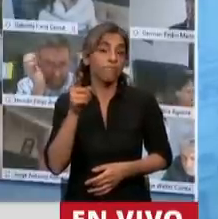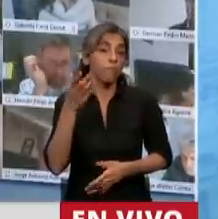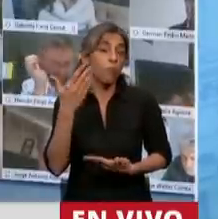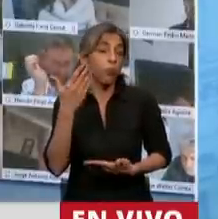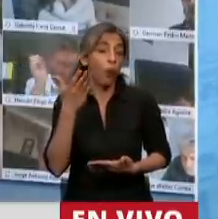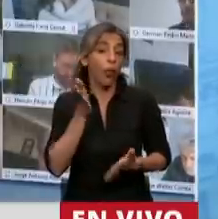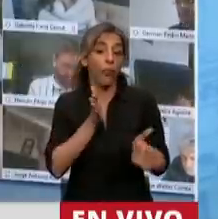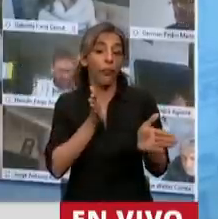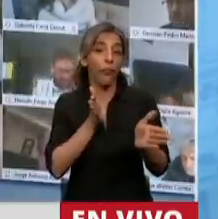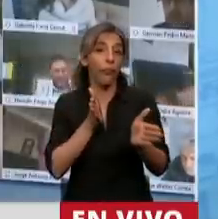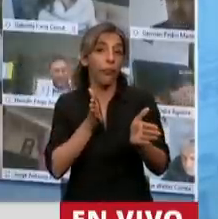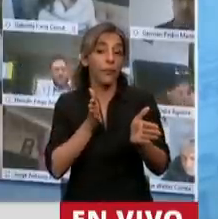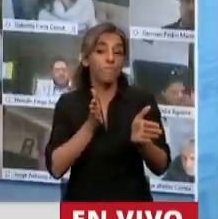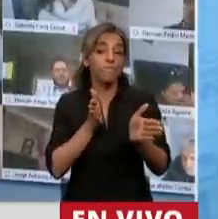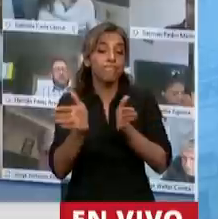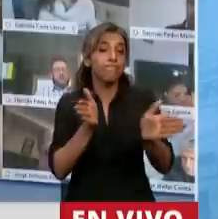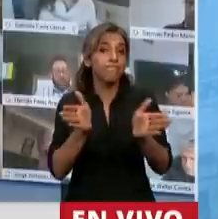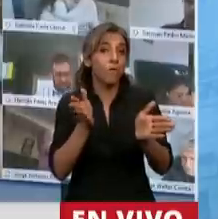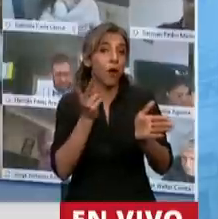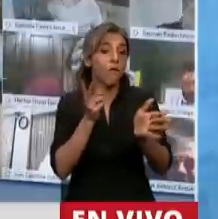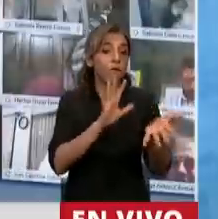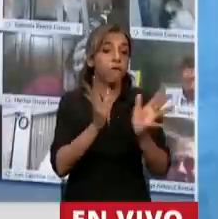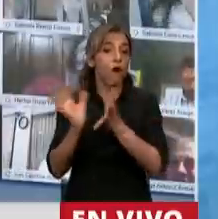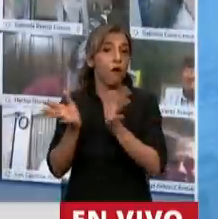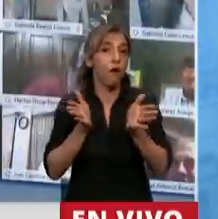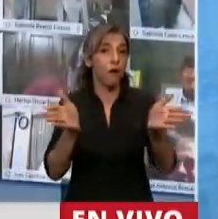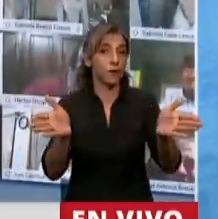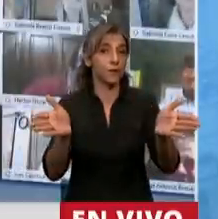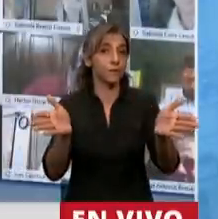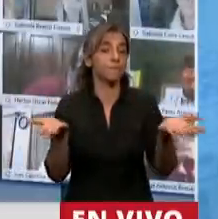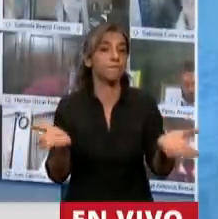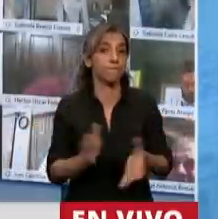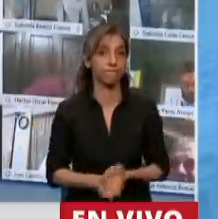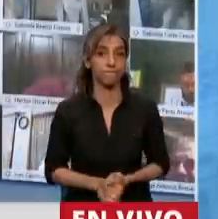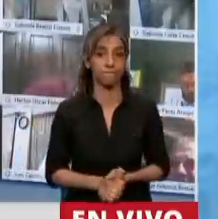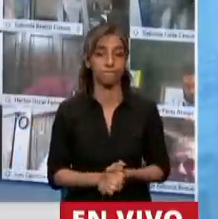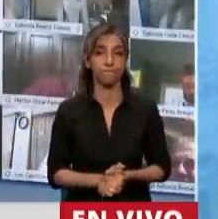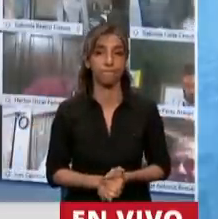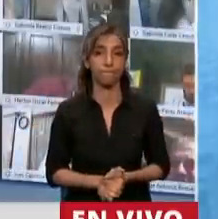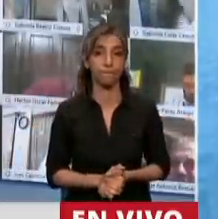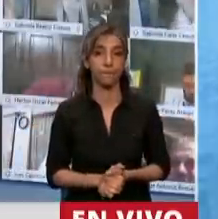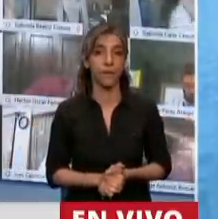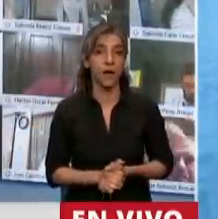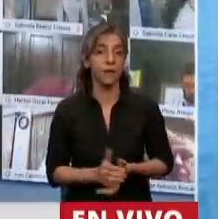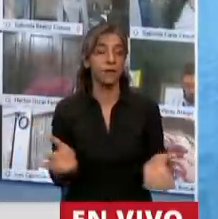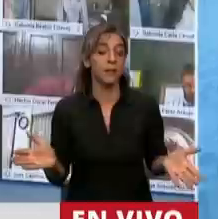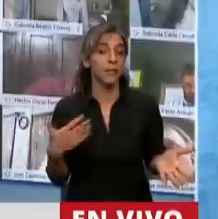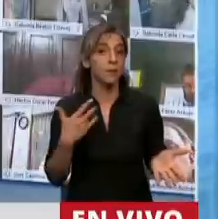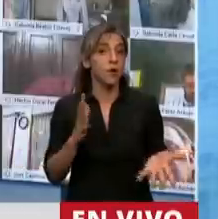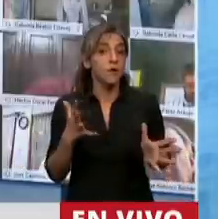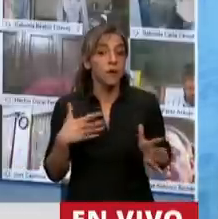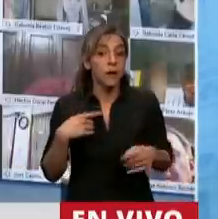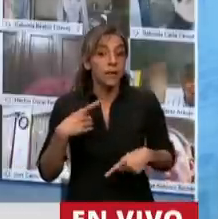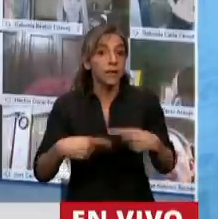Usted tiene una bifurcación muy clara en el metro siguiente del tránsito institucional.